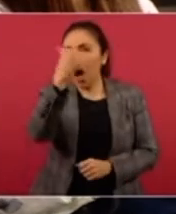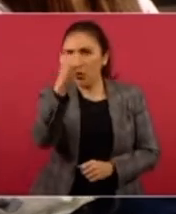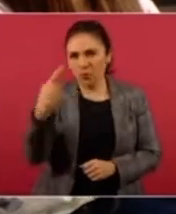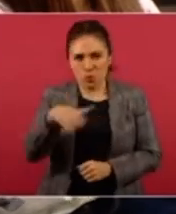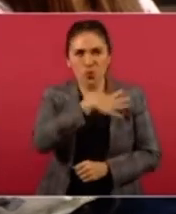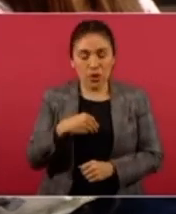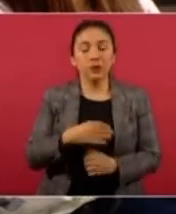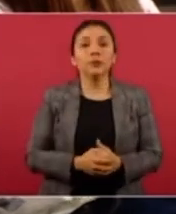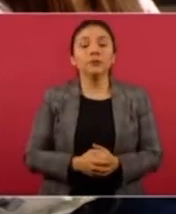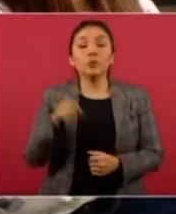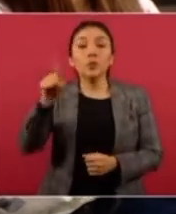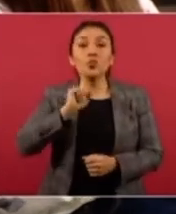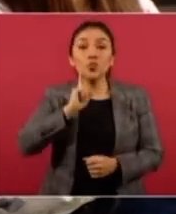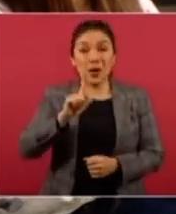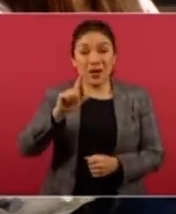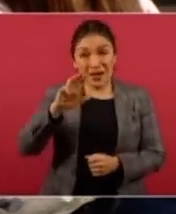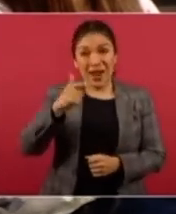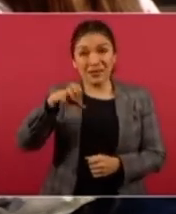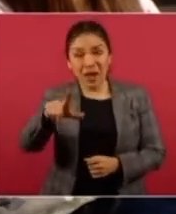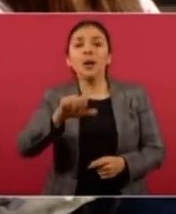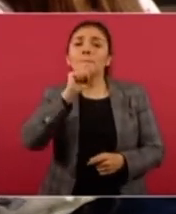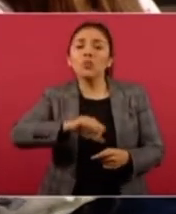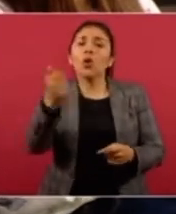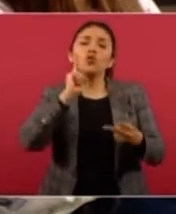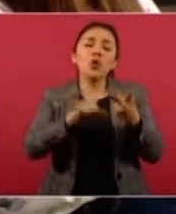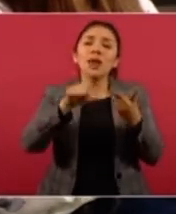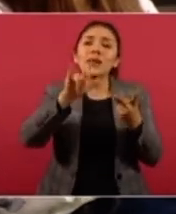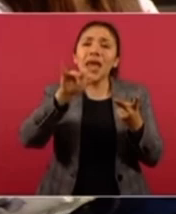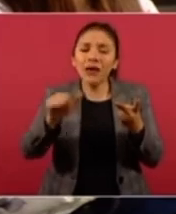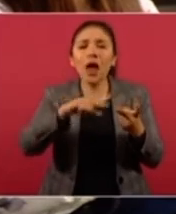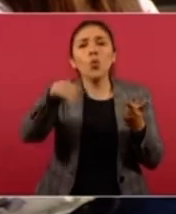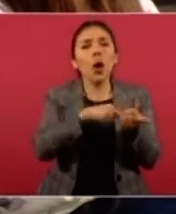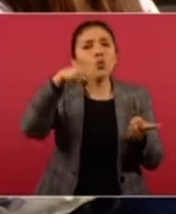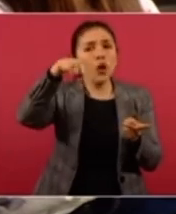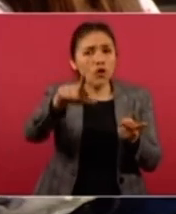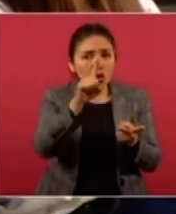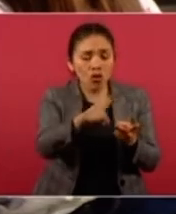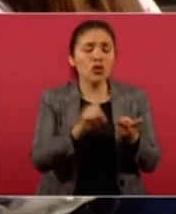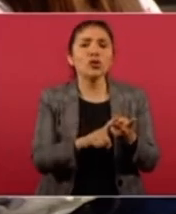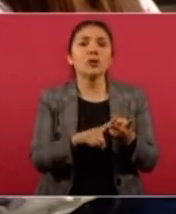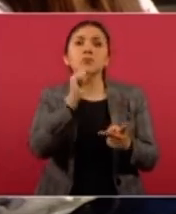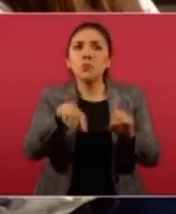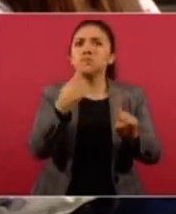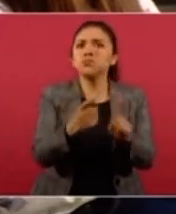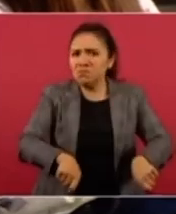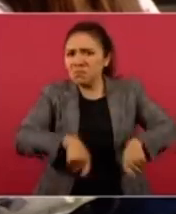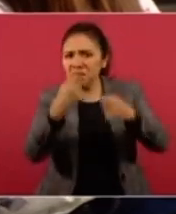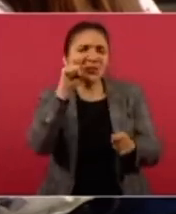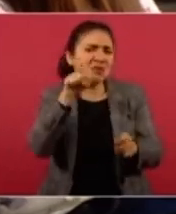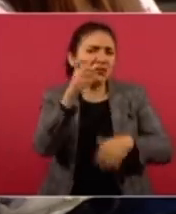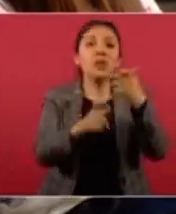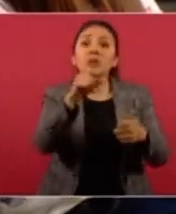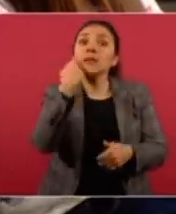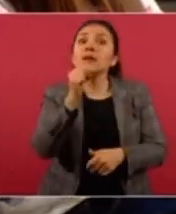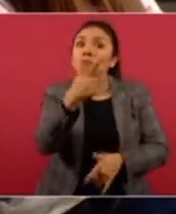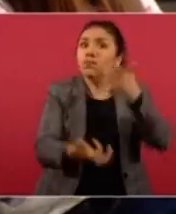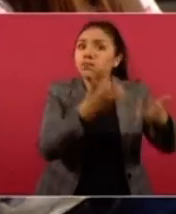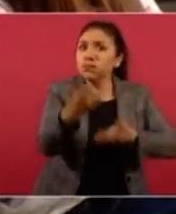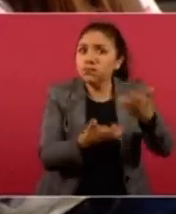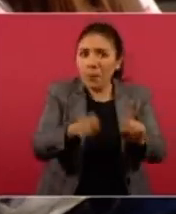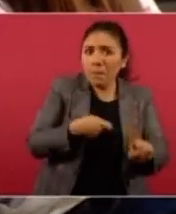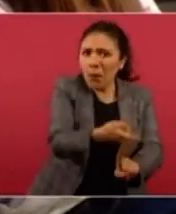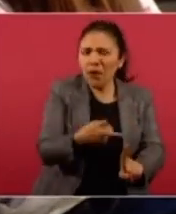Y se convierte en los Raquel Padilla, se suman otros nombres como el de Liliana en Nuevo León, quien también fue violada y después intentó ser quemada viva también por un